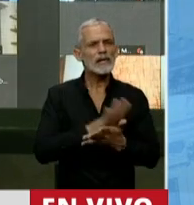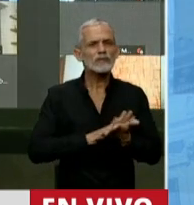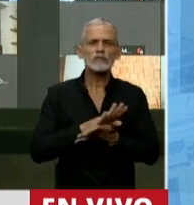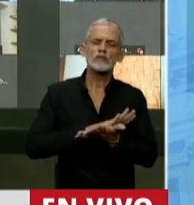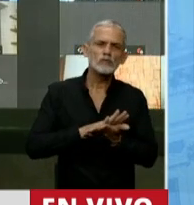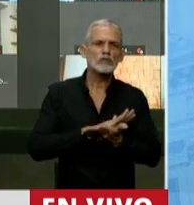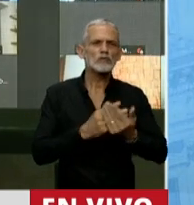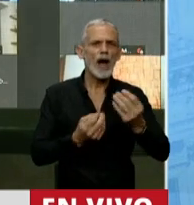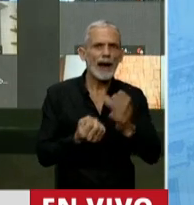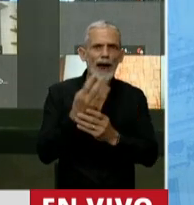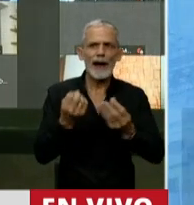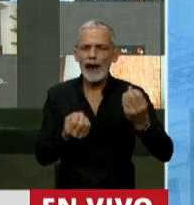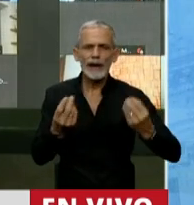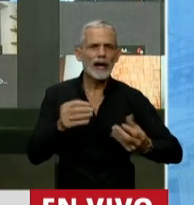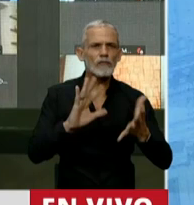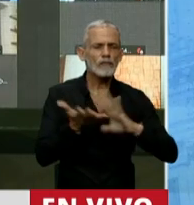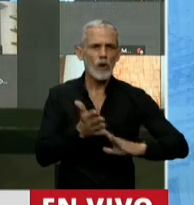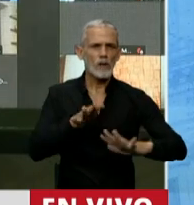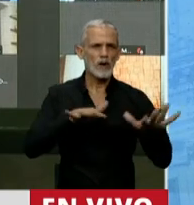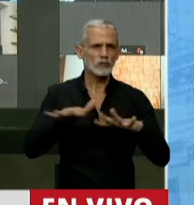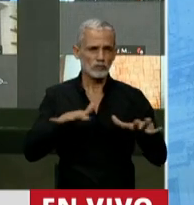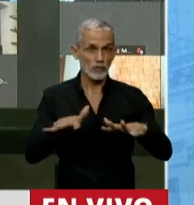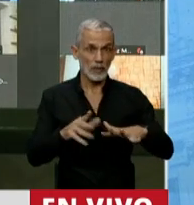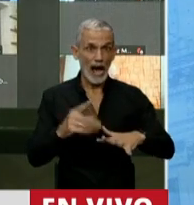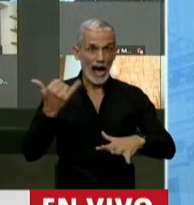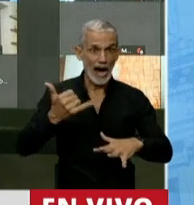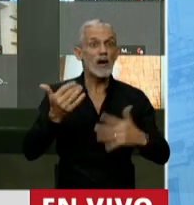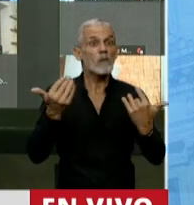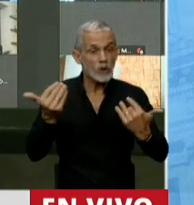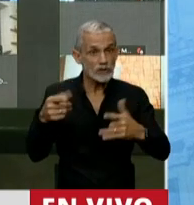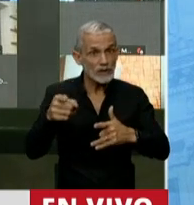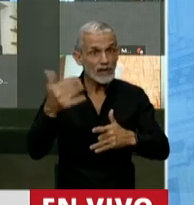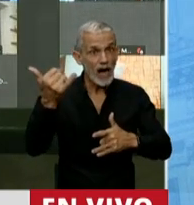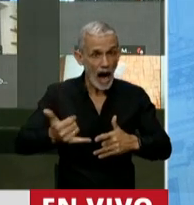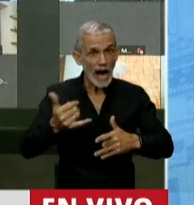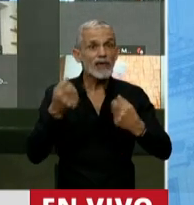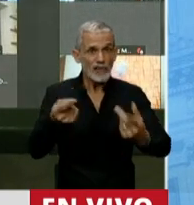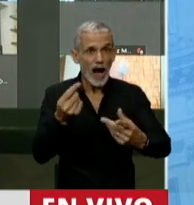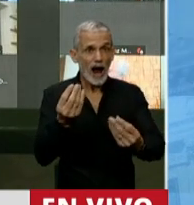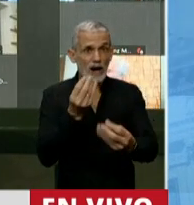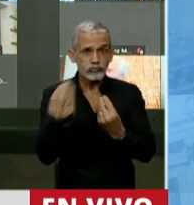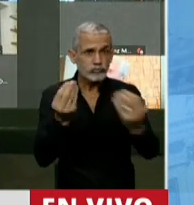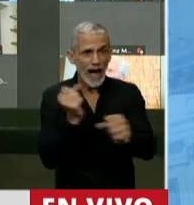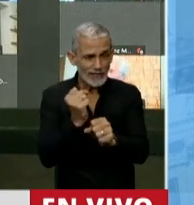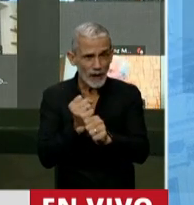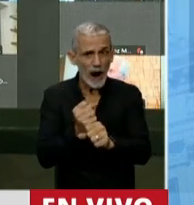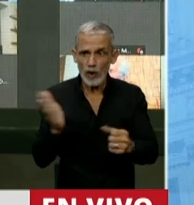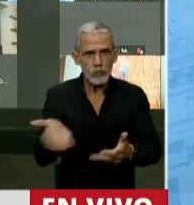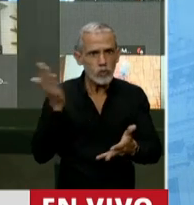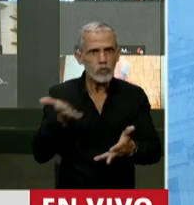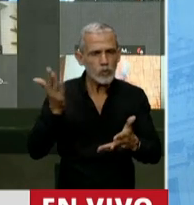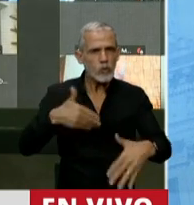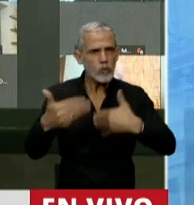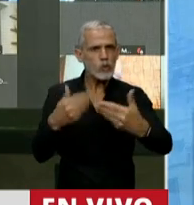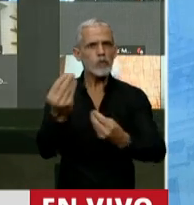vez por todas a crear las condiciones para que quienes tienen la capacidad de dar trabajo y generar